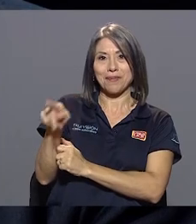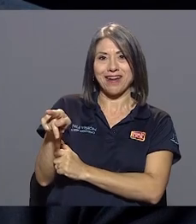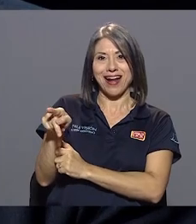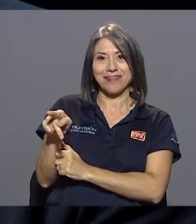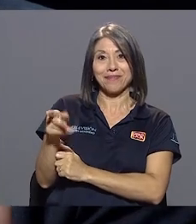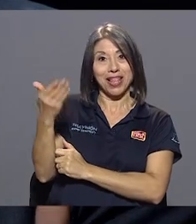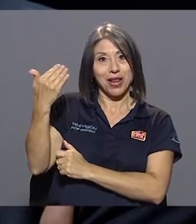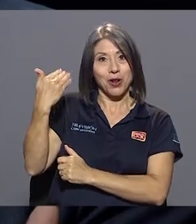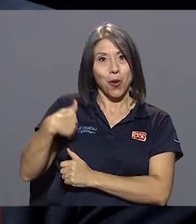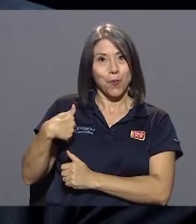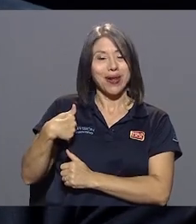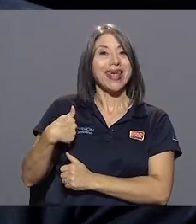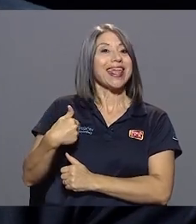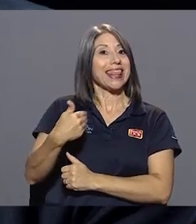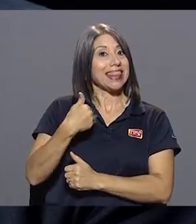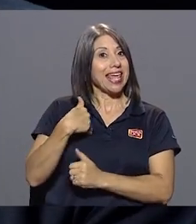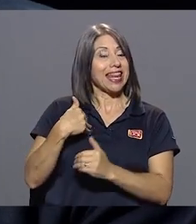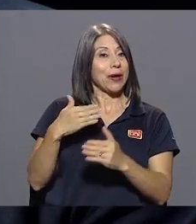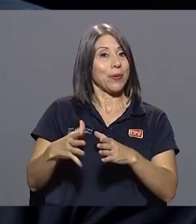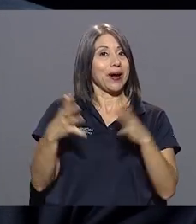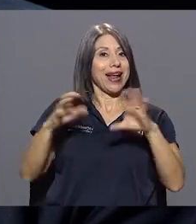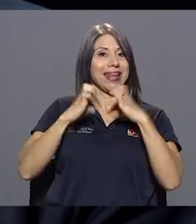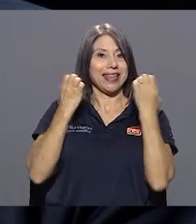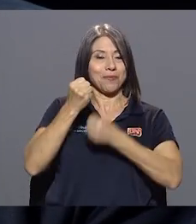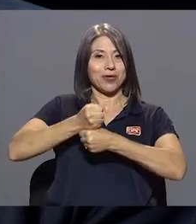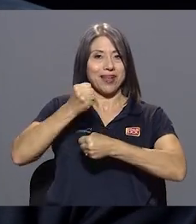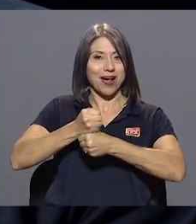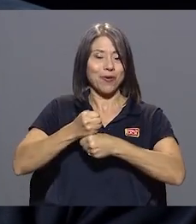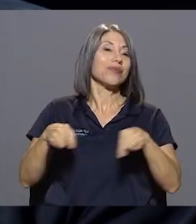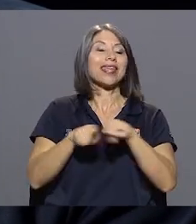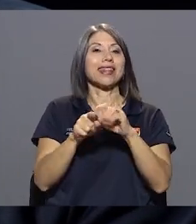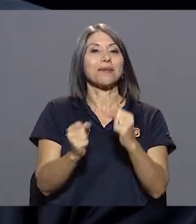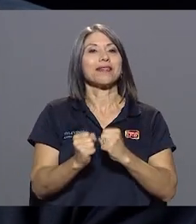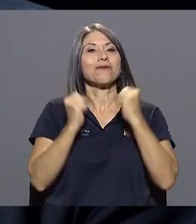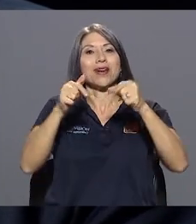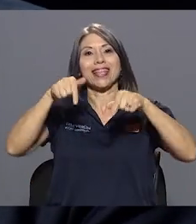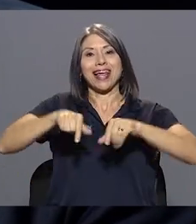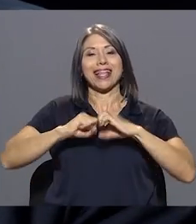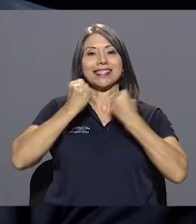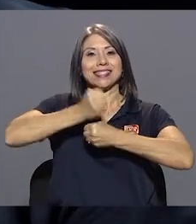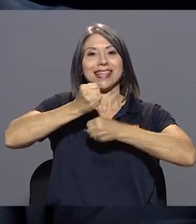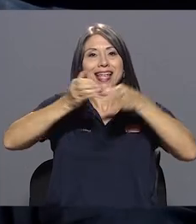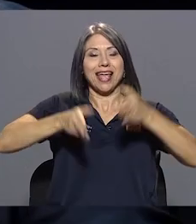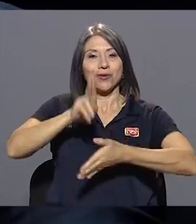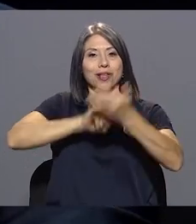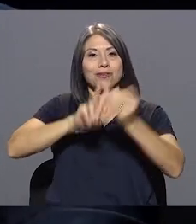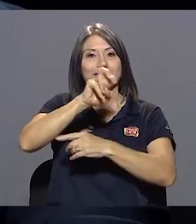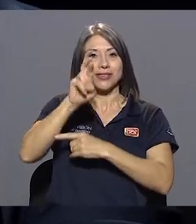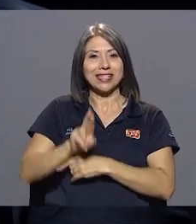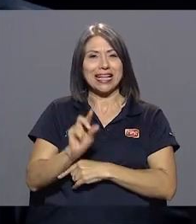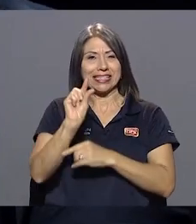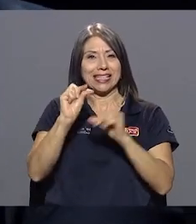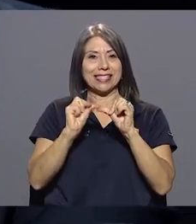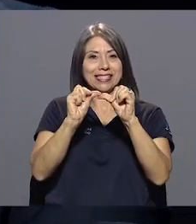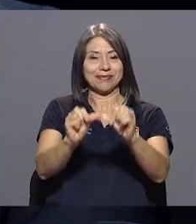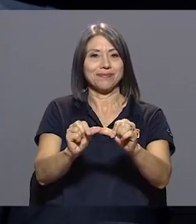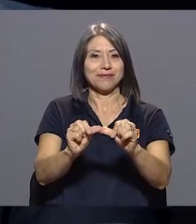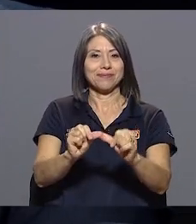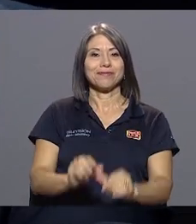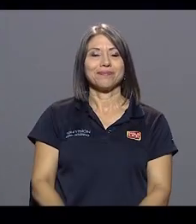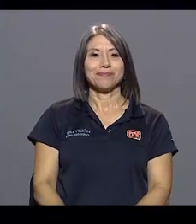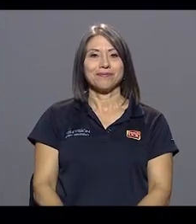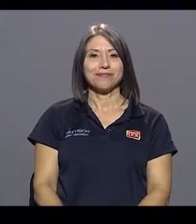el hombre que tiene un gran equipo de trabajo, que también es fuerte acá en el sindicato de la Universidad de Costa Rica. Ya casi regresamos a 3.60.